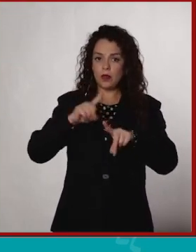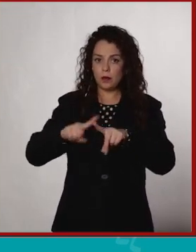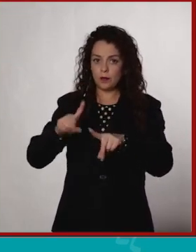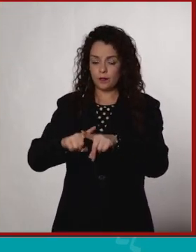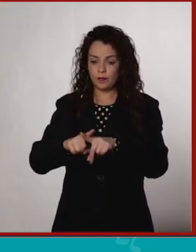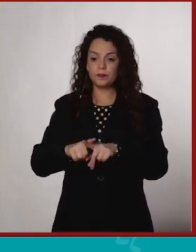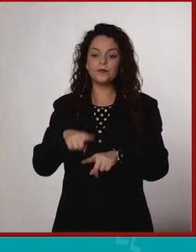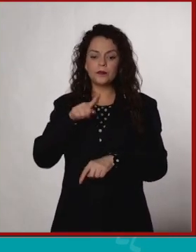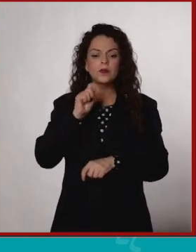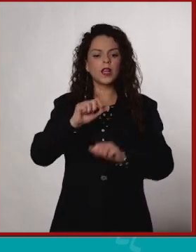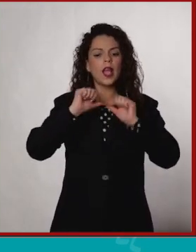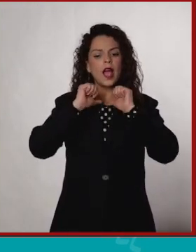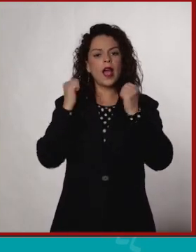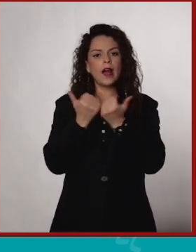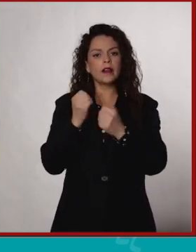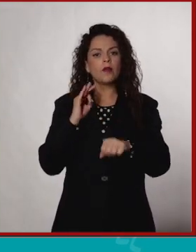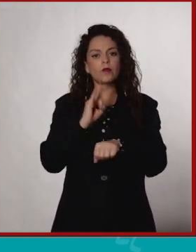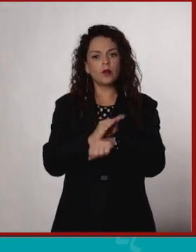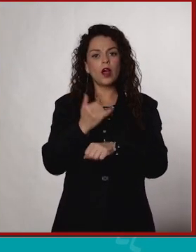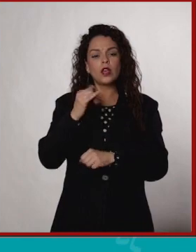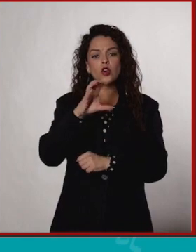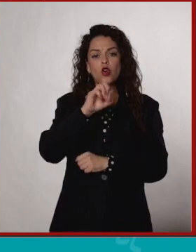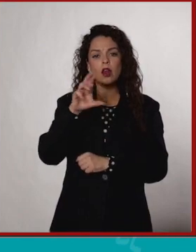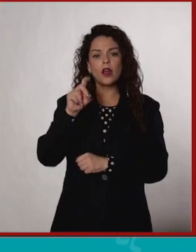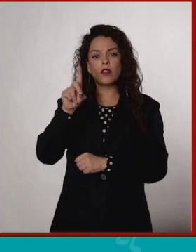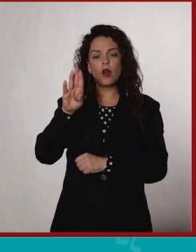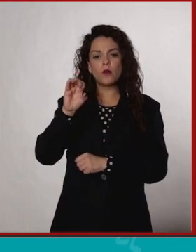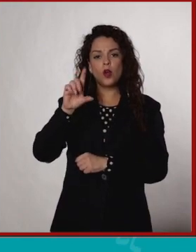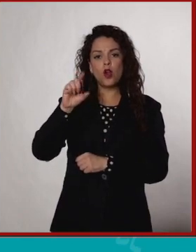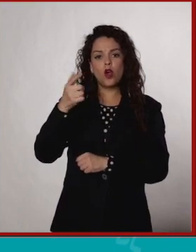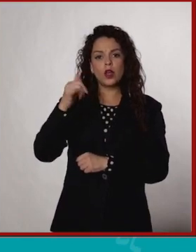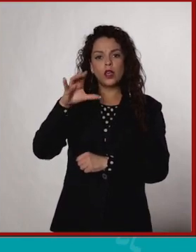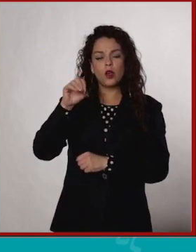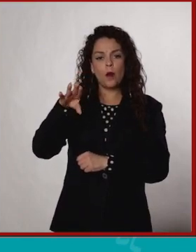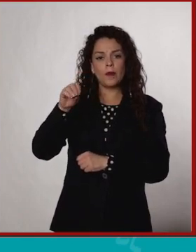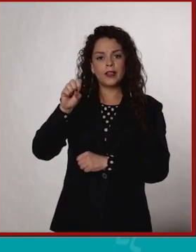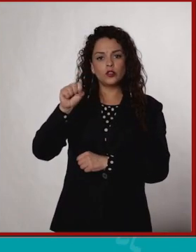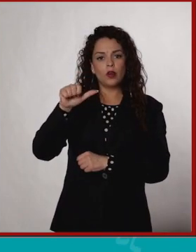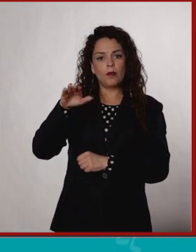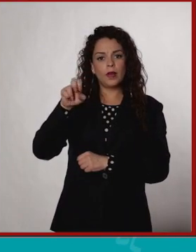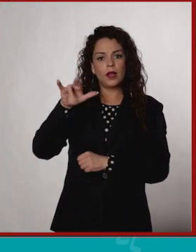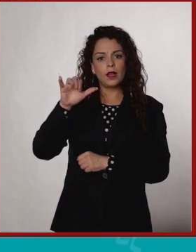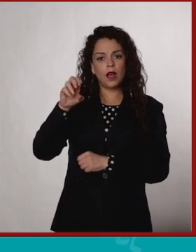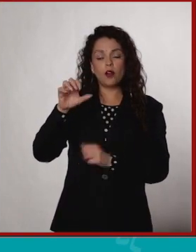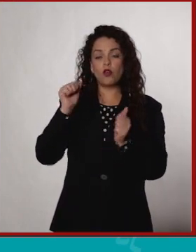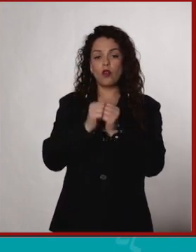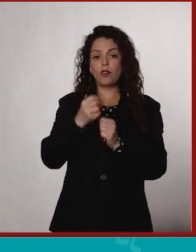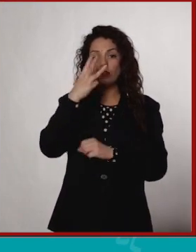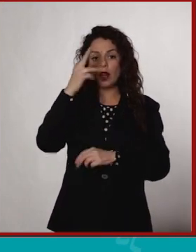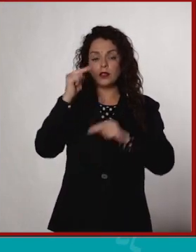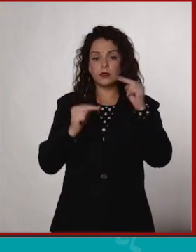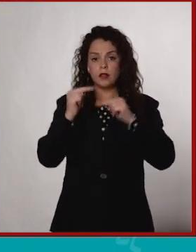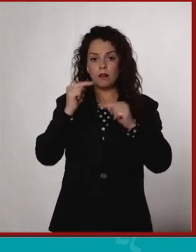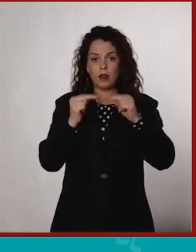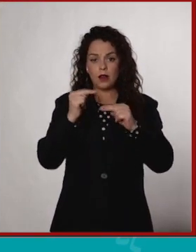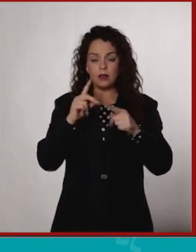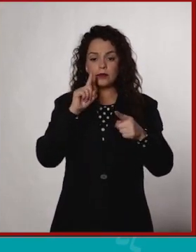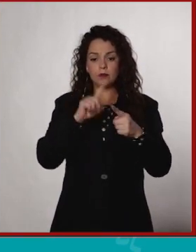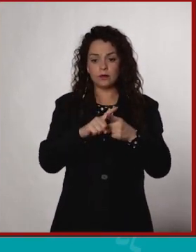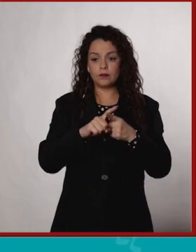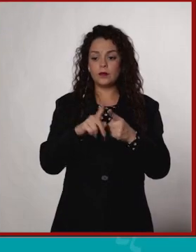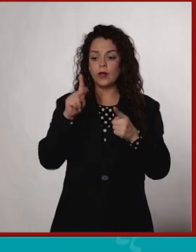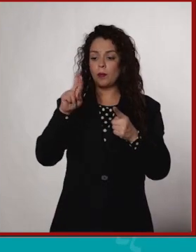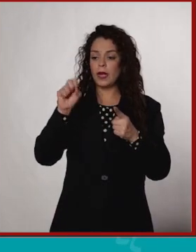Entre ellas, las áreas naturales protegidas y el Corredor Biológico Mesoamericano, basándose en tres niveles de acción,